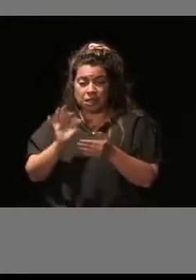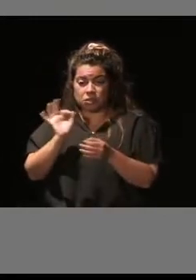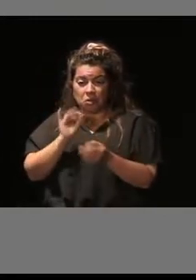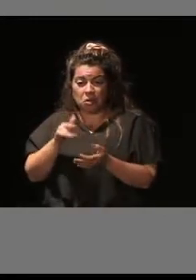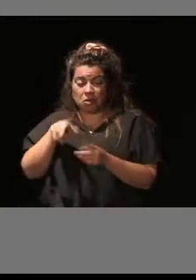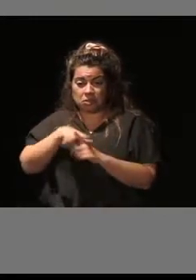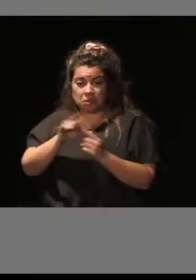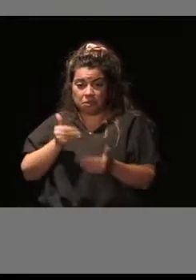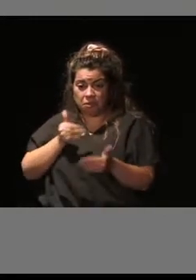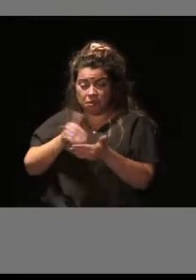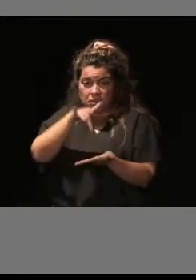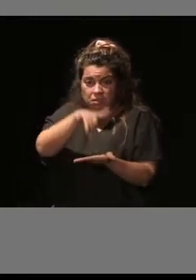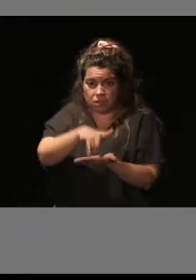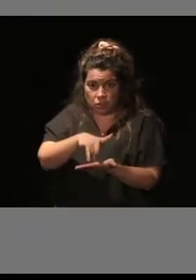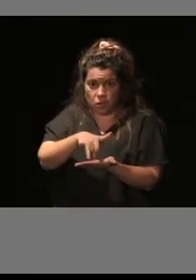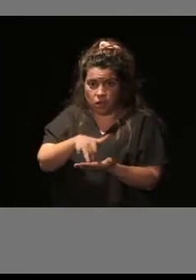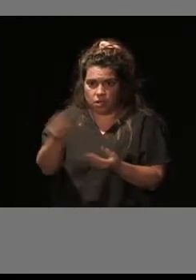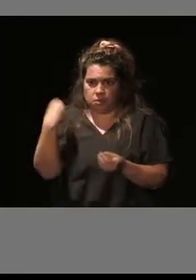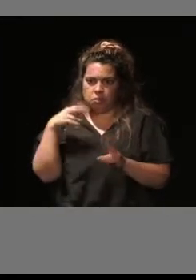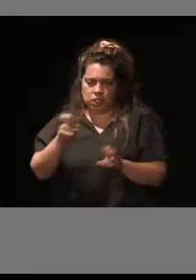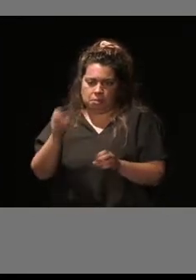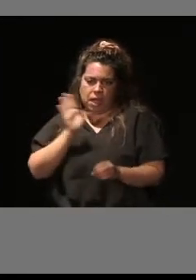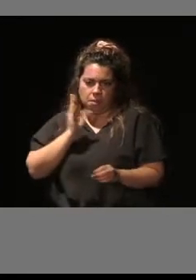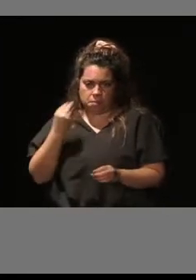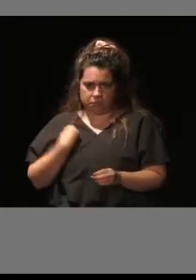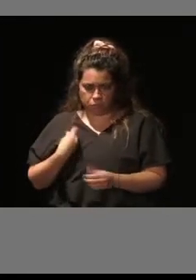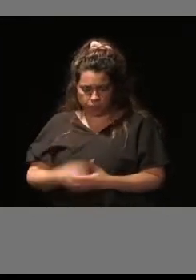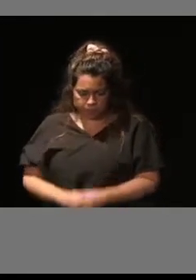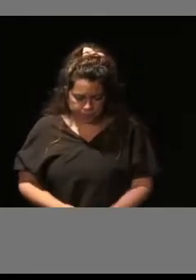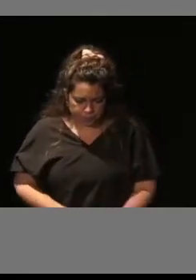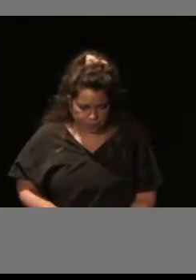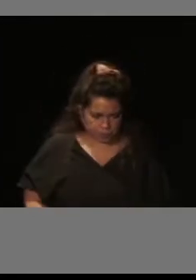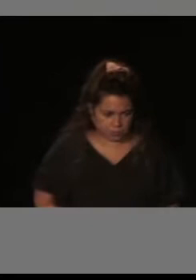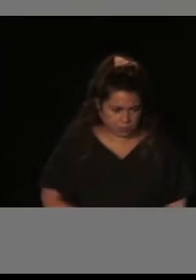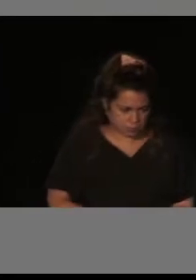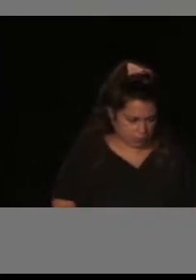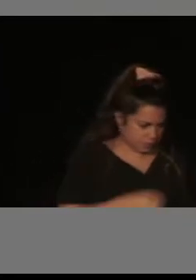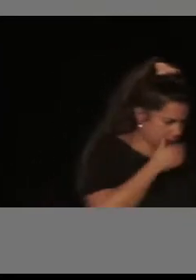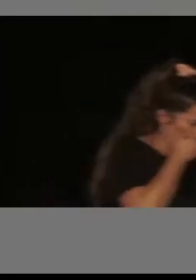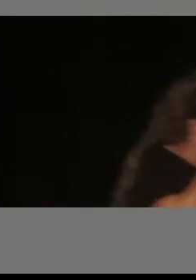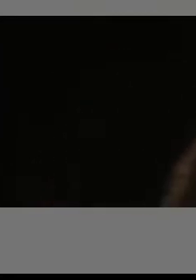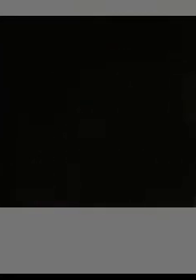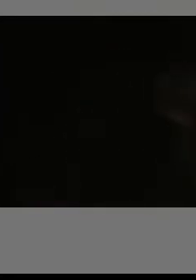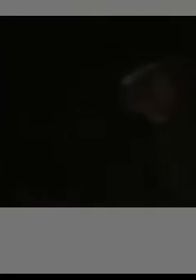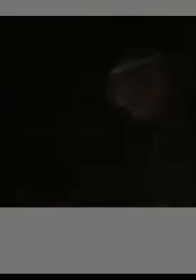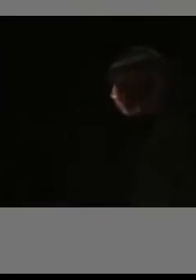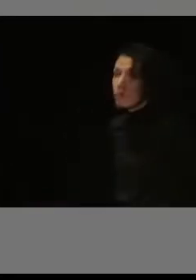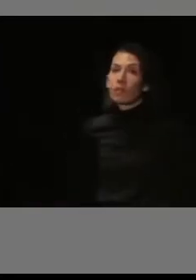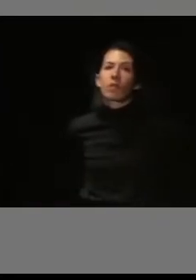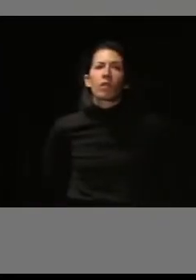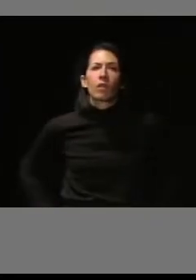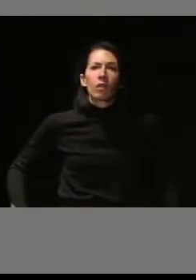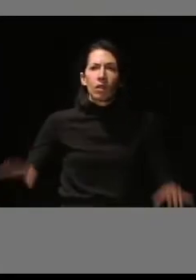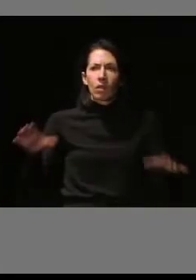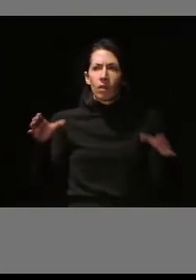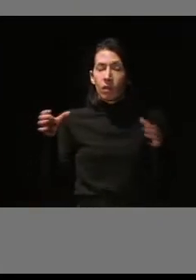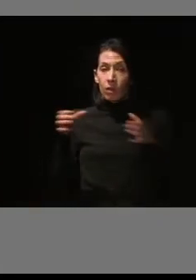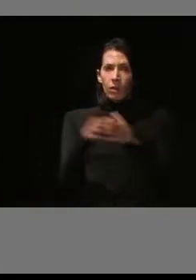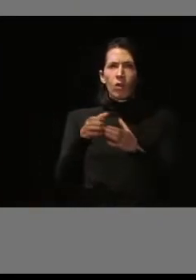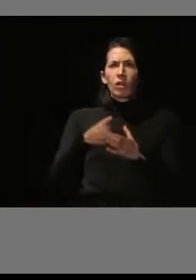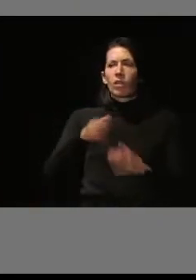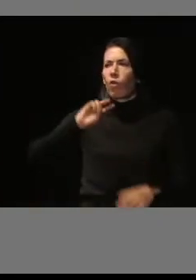también inciden en esta materia. Otro de los colectivos a los que también nos dirigimos, también